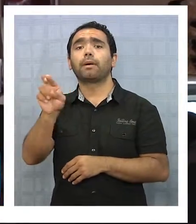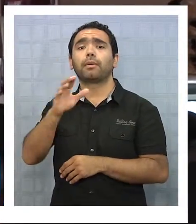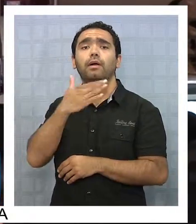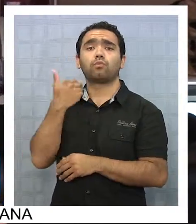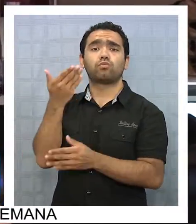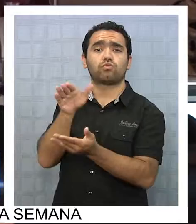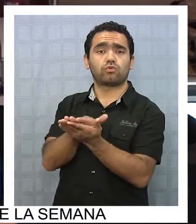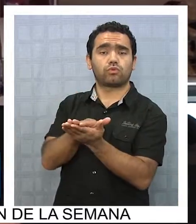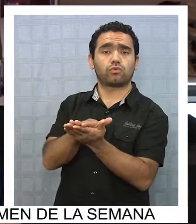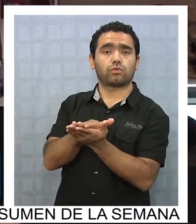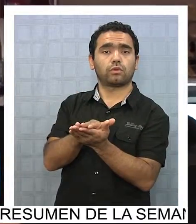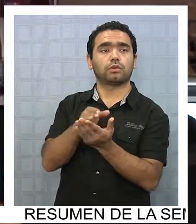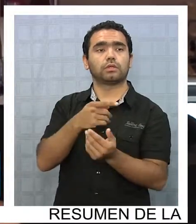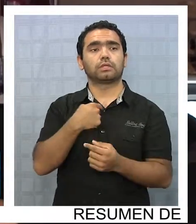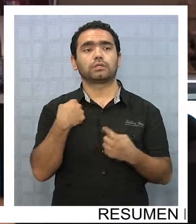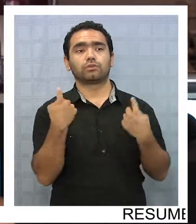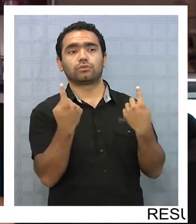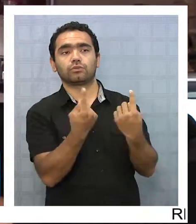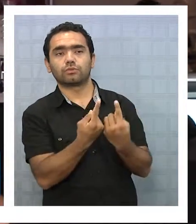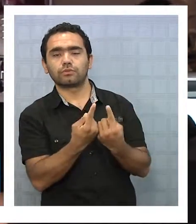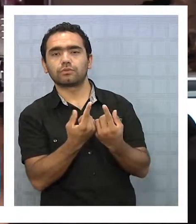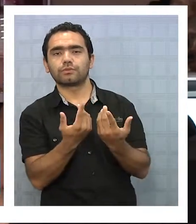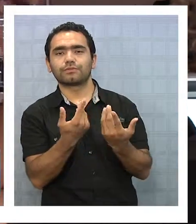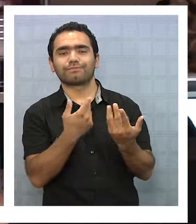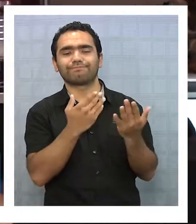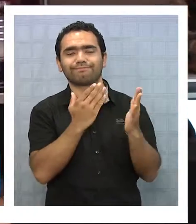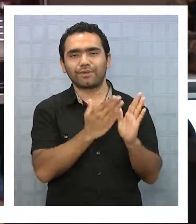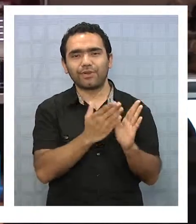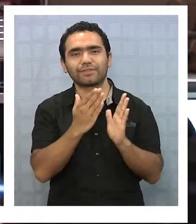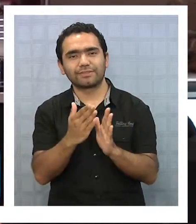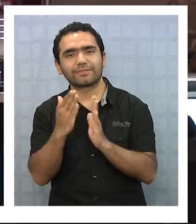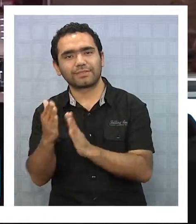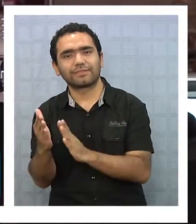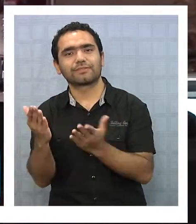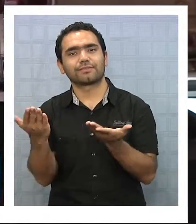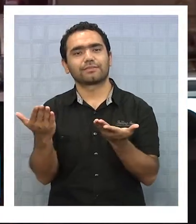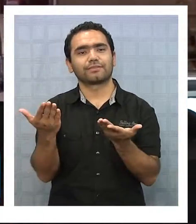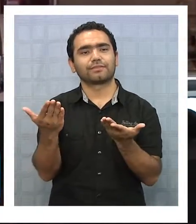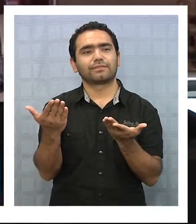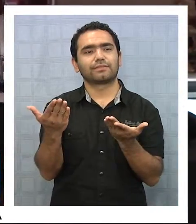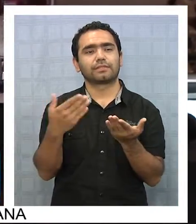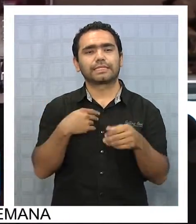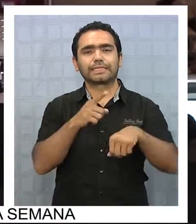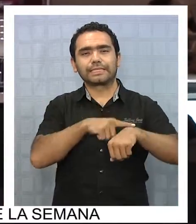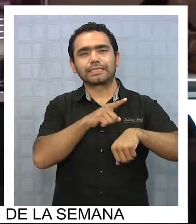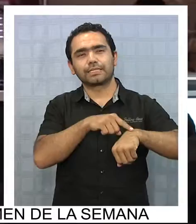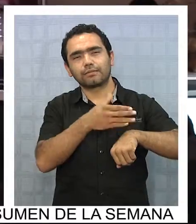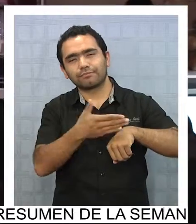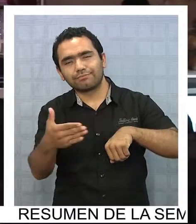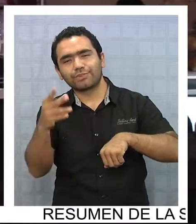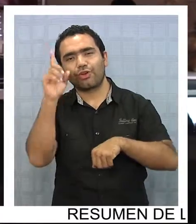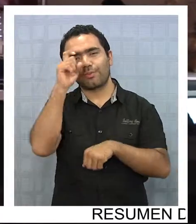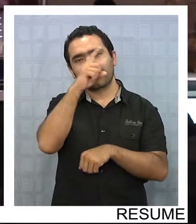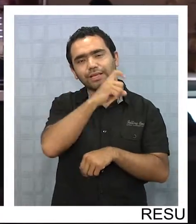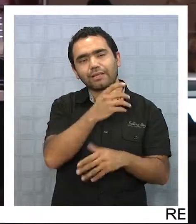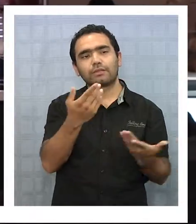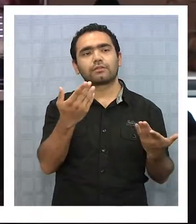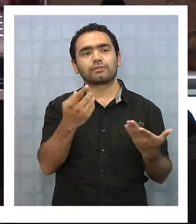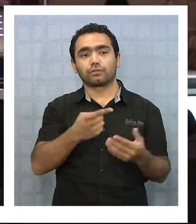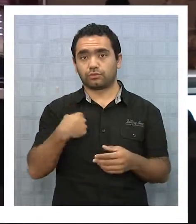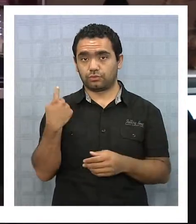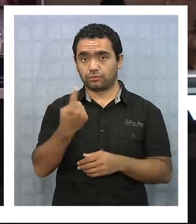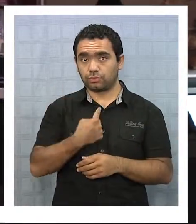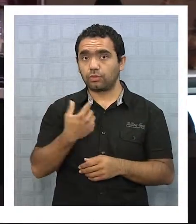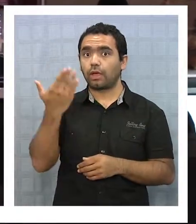ha sido todo un proceso largo, largo y complicado. Ya